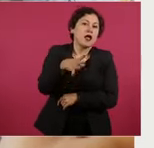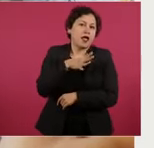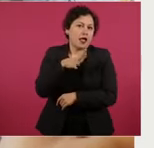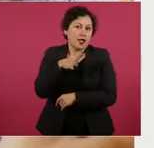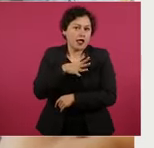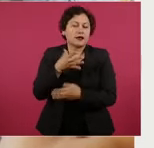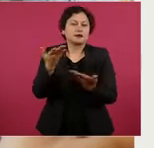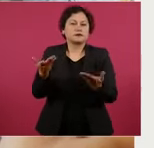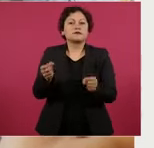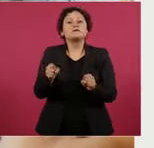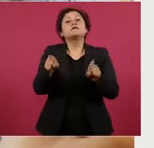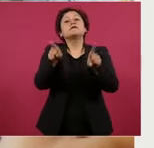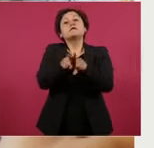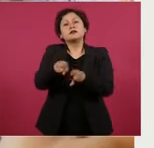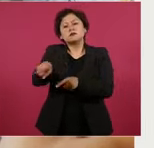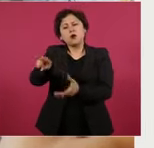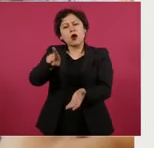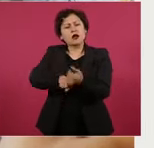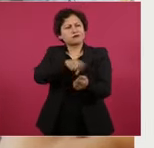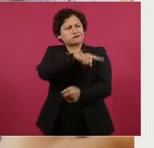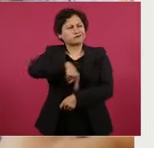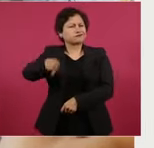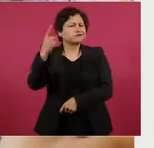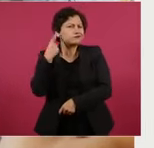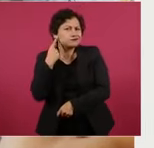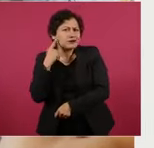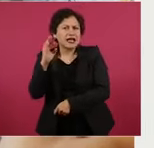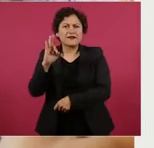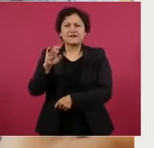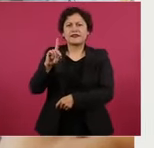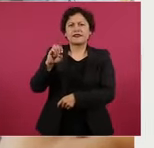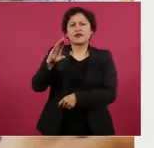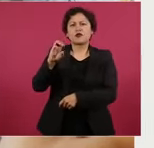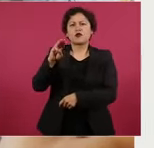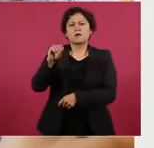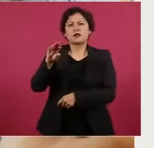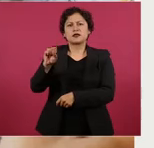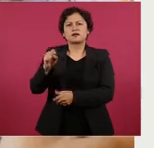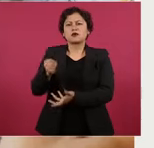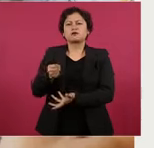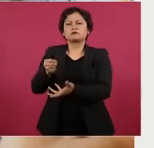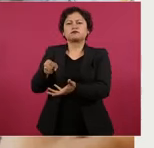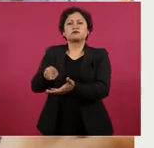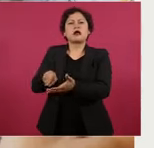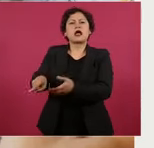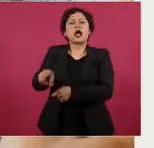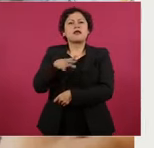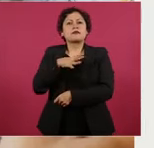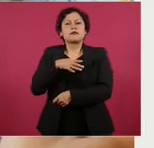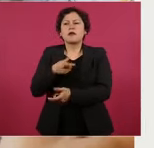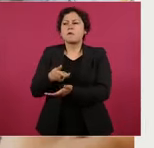estos famosos fideicomisos y fondos que han sido utilizados de manera discrecional. En ese sentido, la